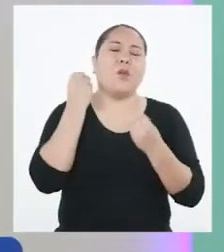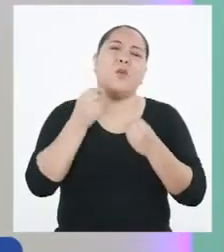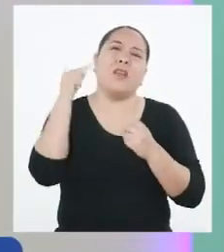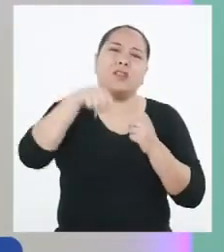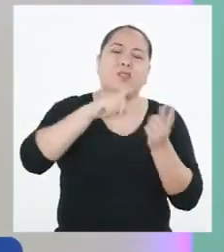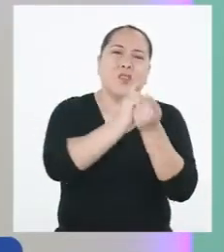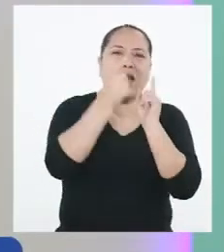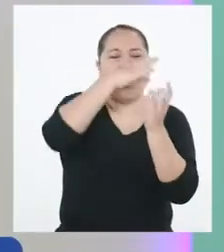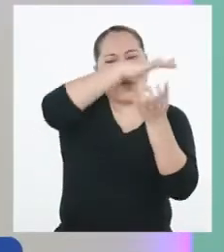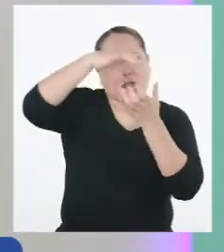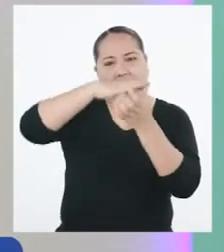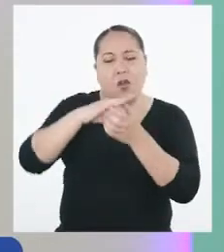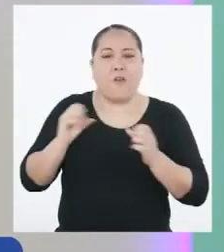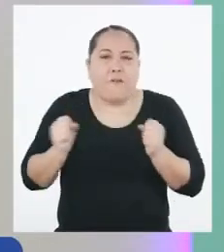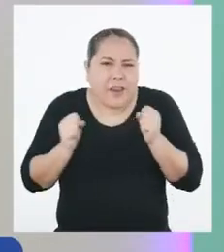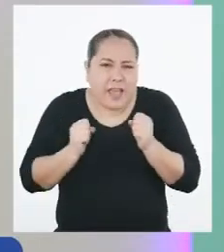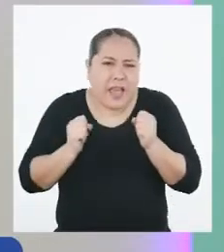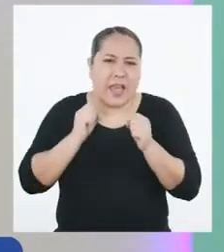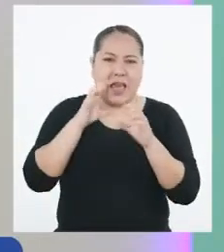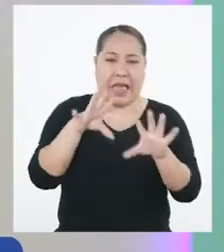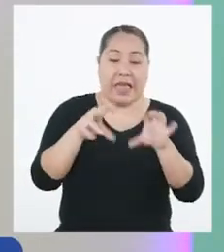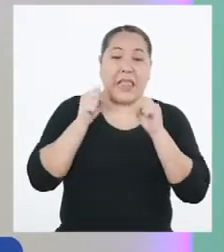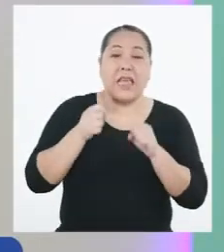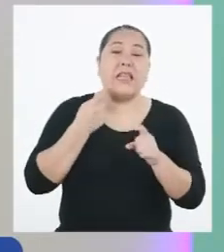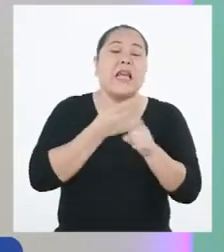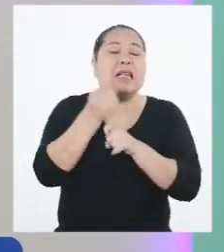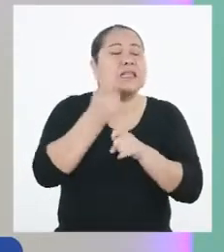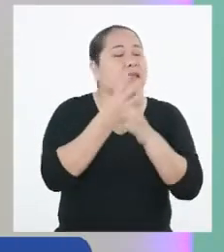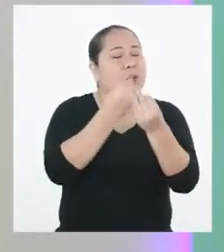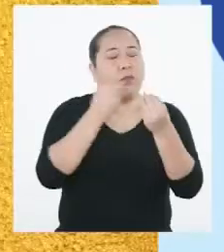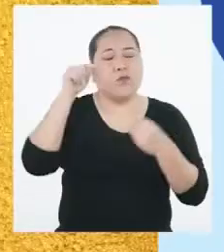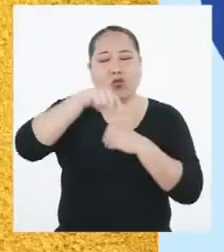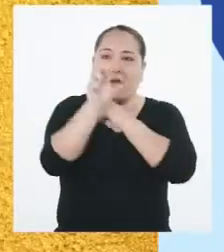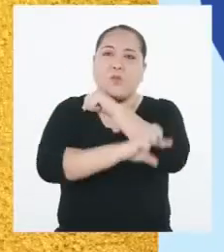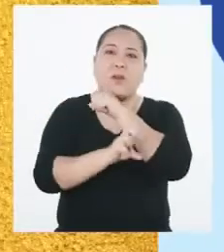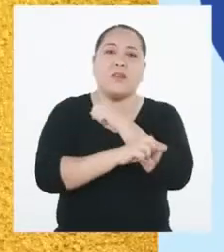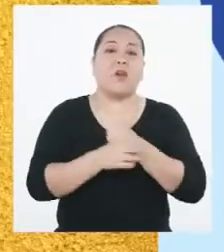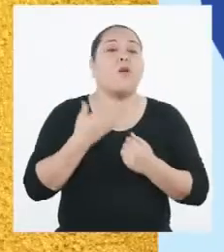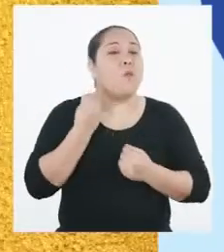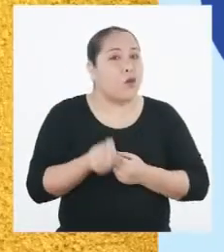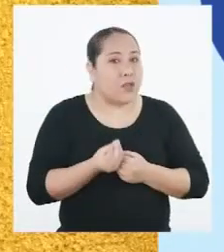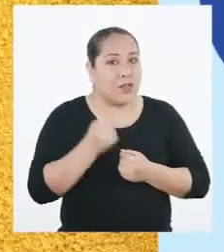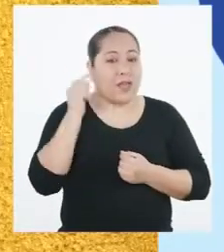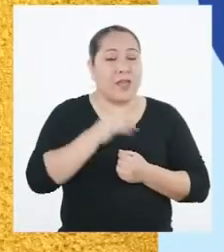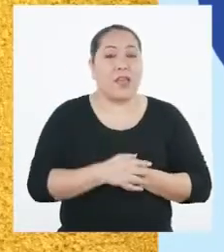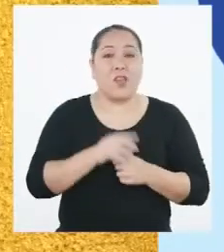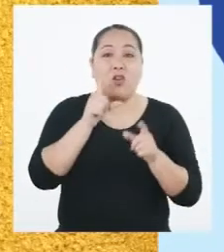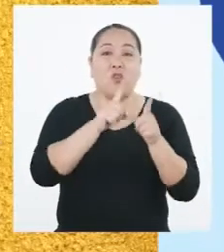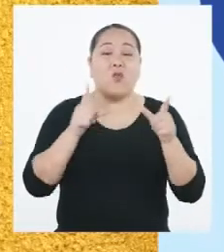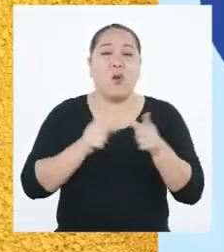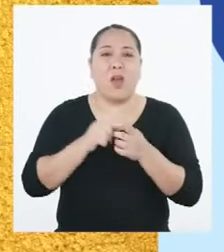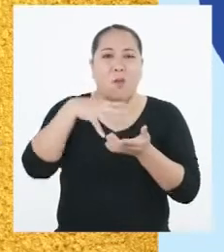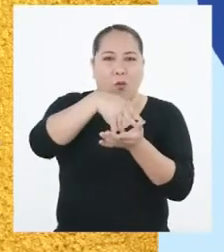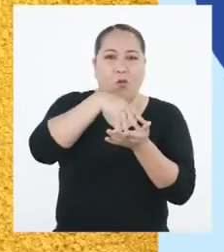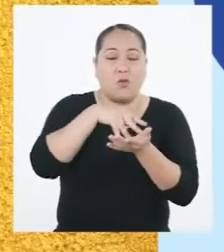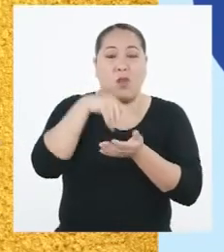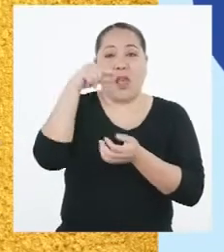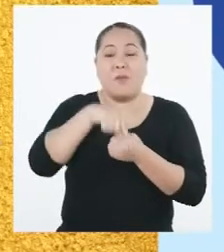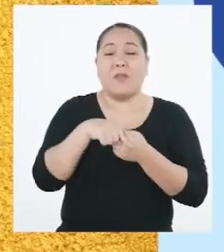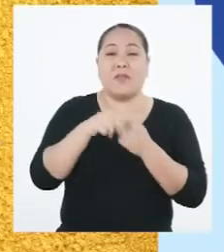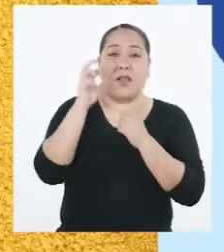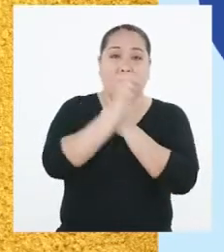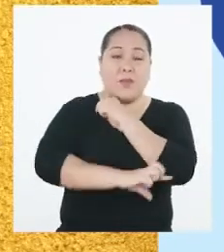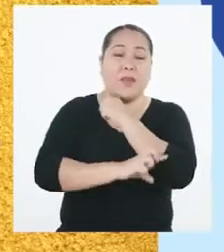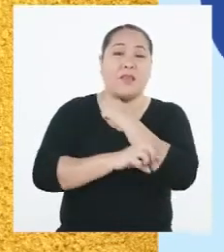estos fenómenos climáticos, como el friaje y las heladas, afectan tanto a nuestro país? ¿Por qué ocurren en las zonas más vulnerables de nuestro país?